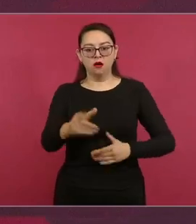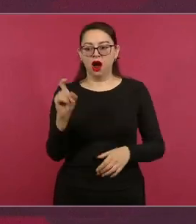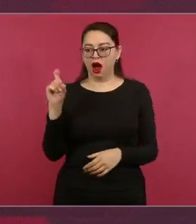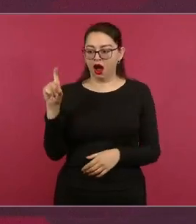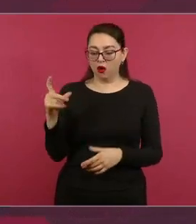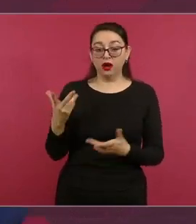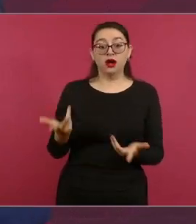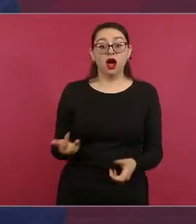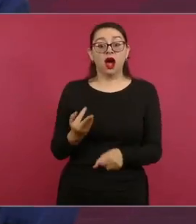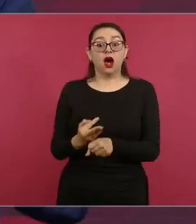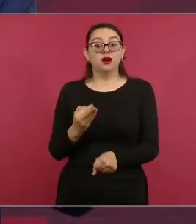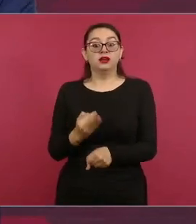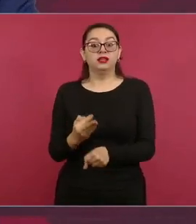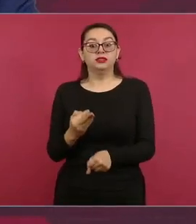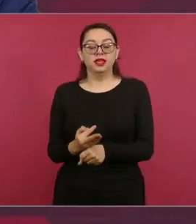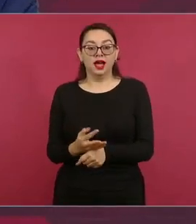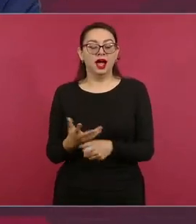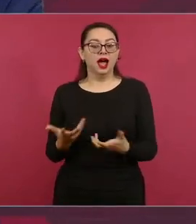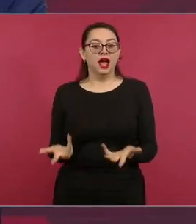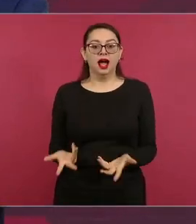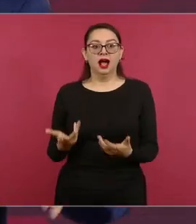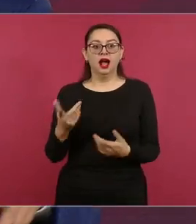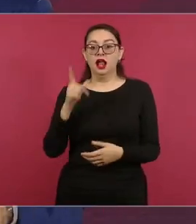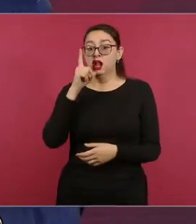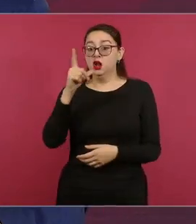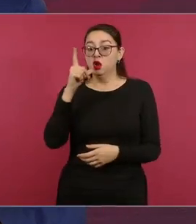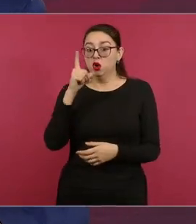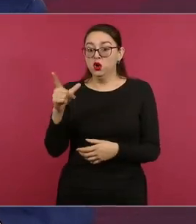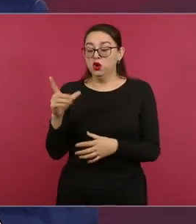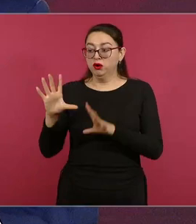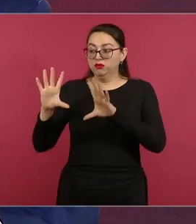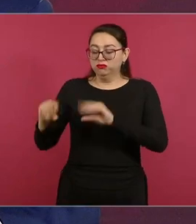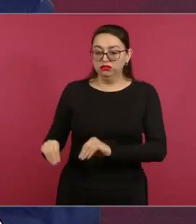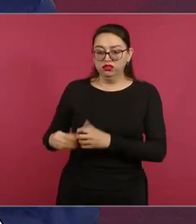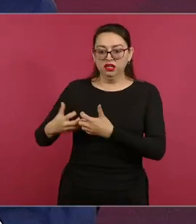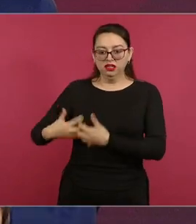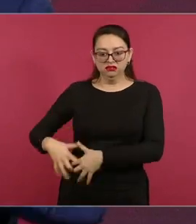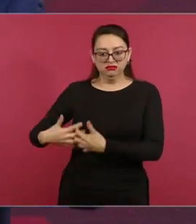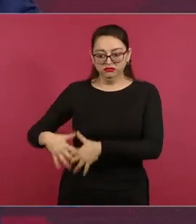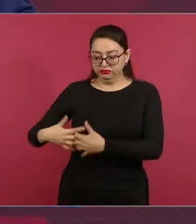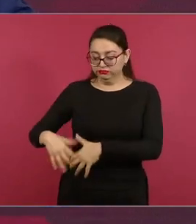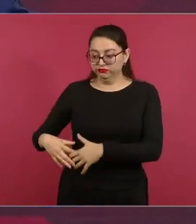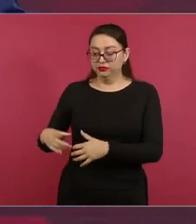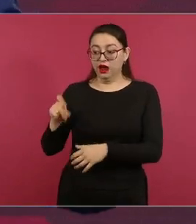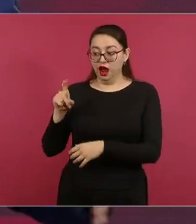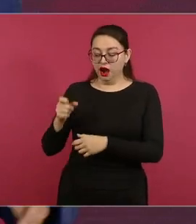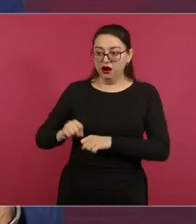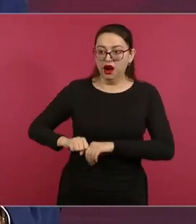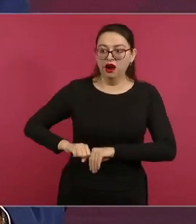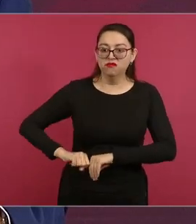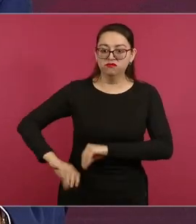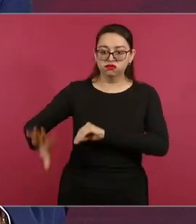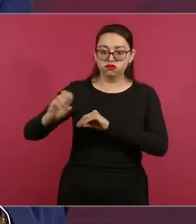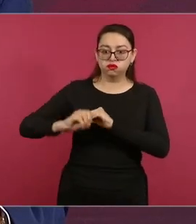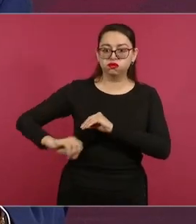pozos para que funcione la red de agua, pero lleva tiempo